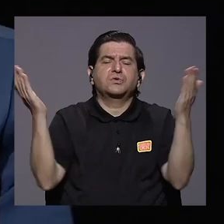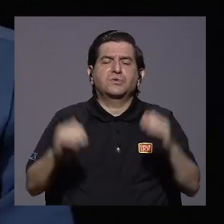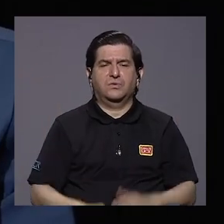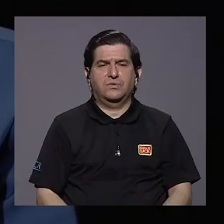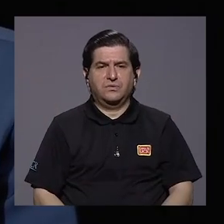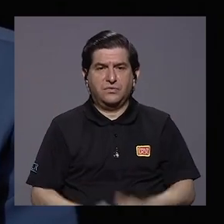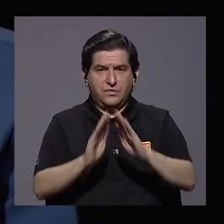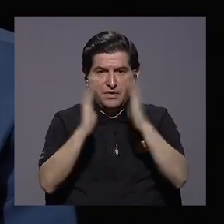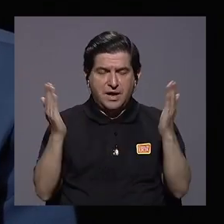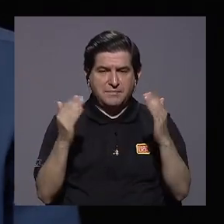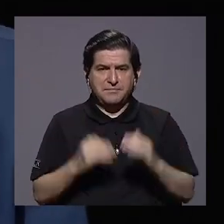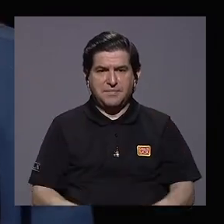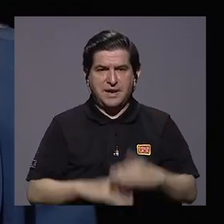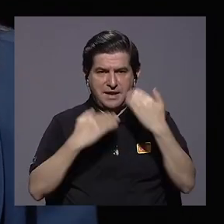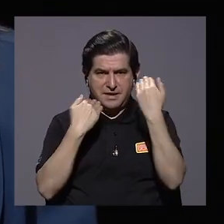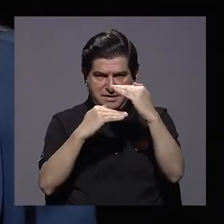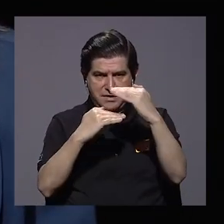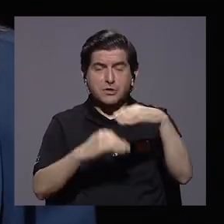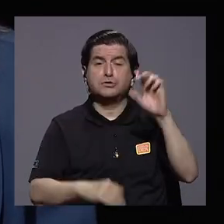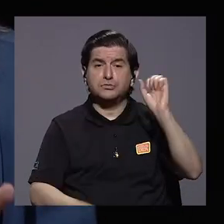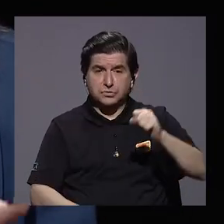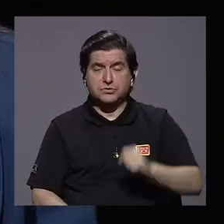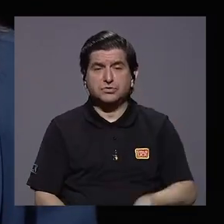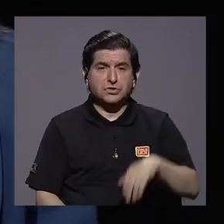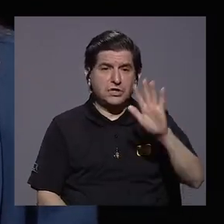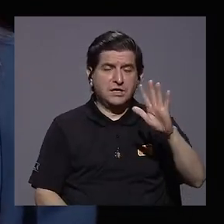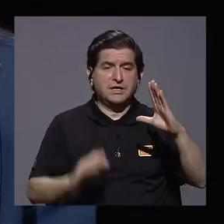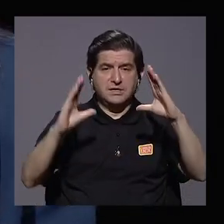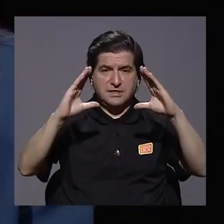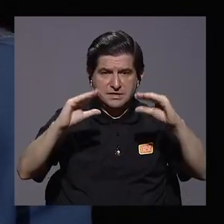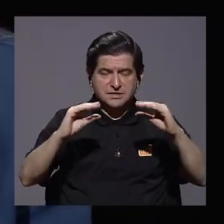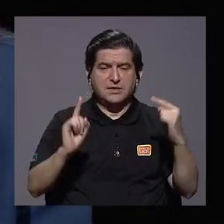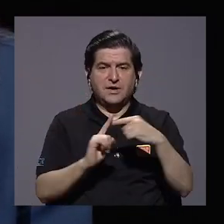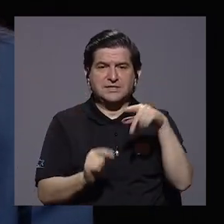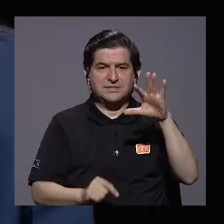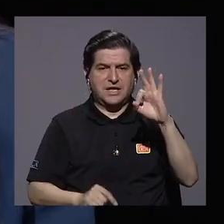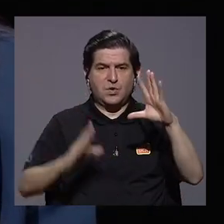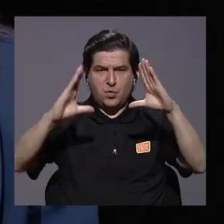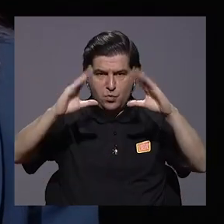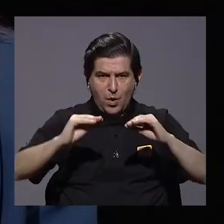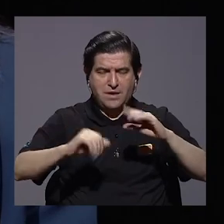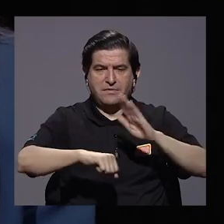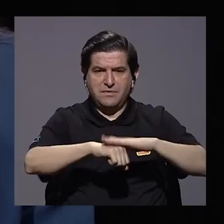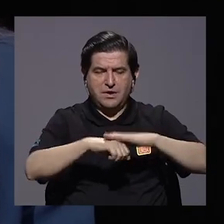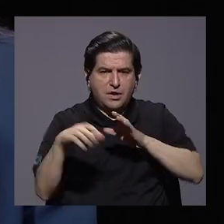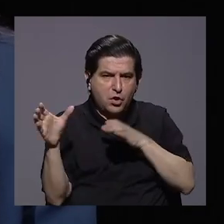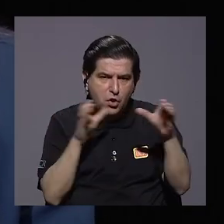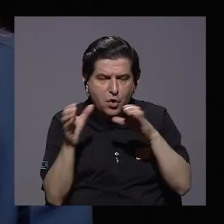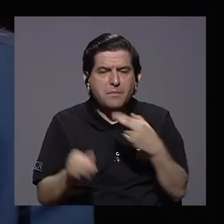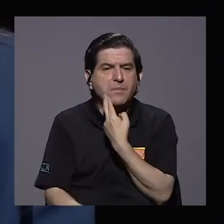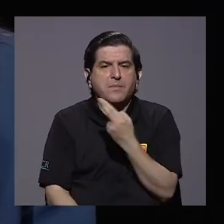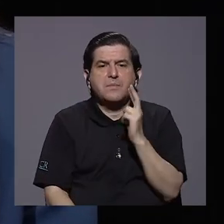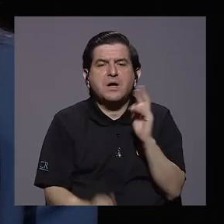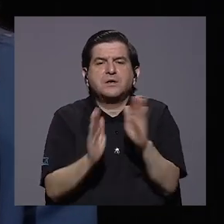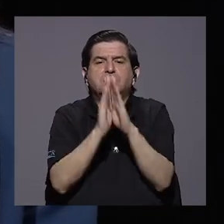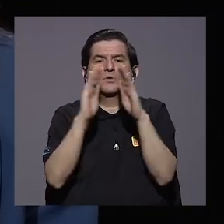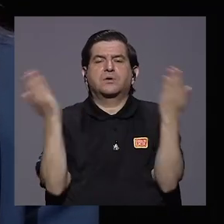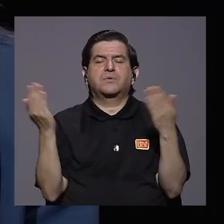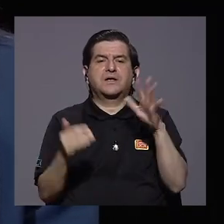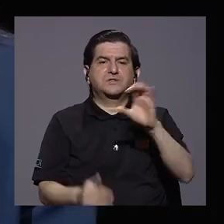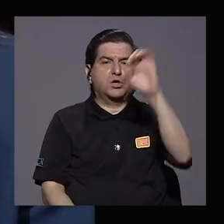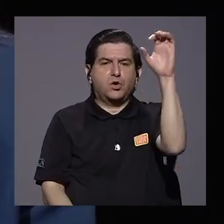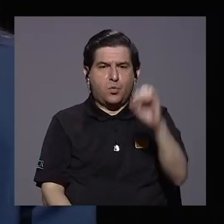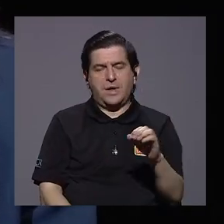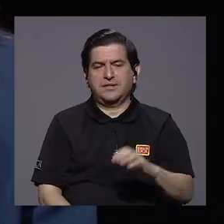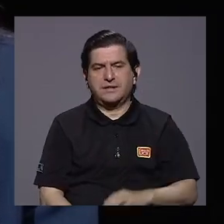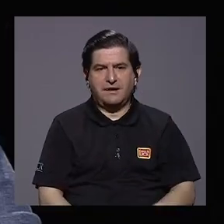y se amplió la restricción. Ok, ampliaron la restricción de las 5 de la tarde a las 9 de la noche y permitieron a los comercios y restaurantes abrir con un